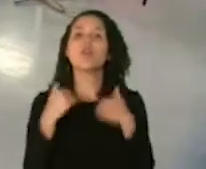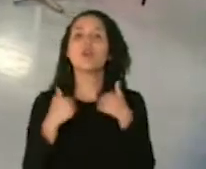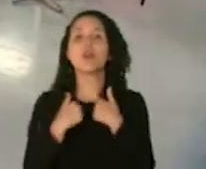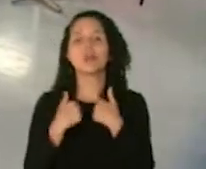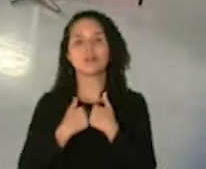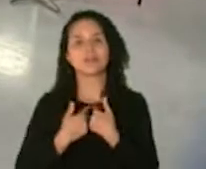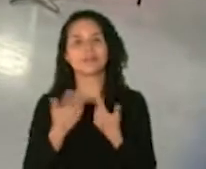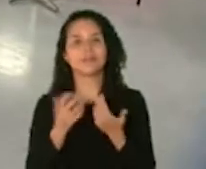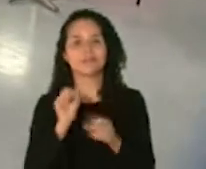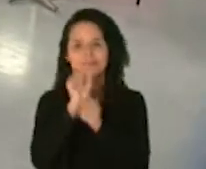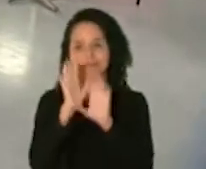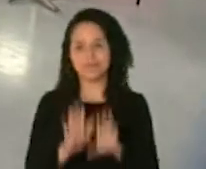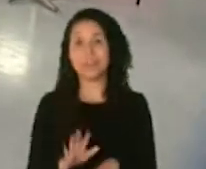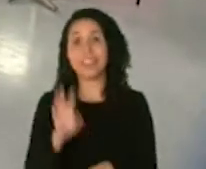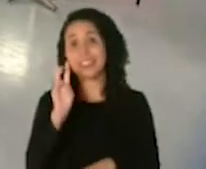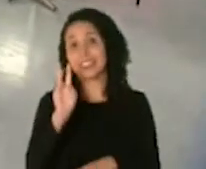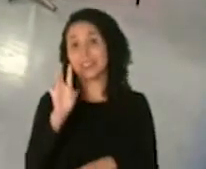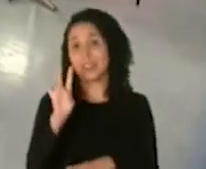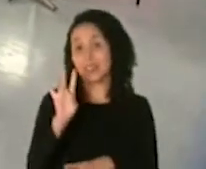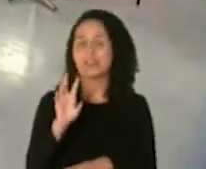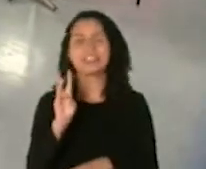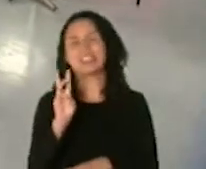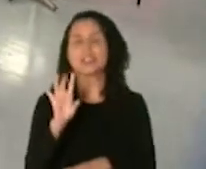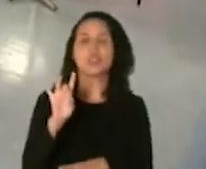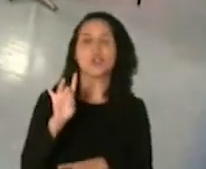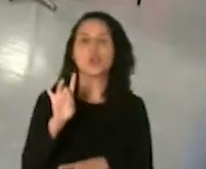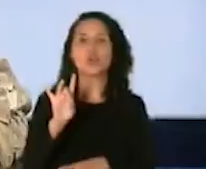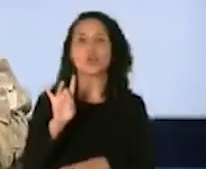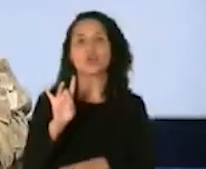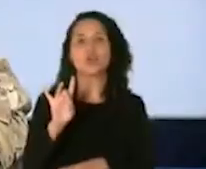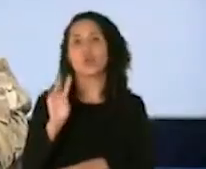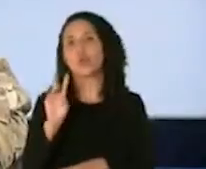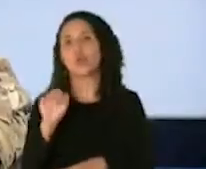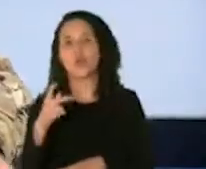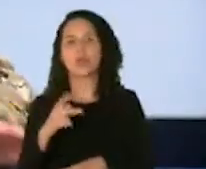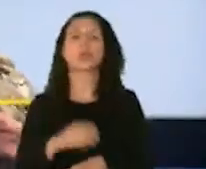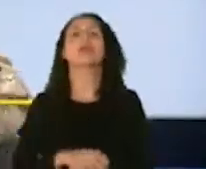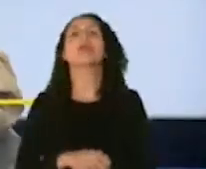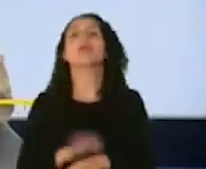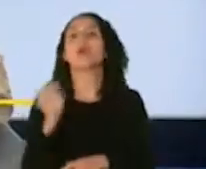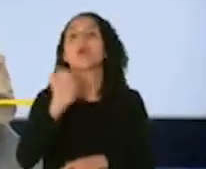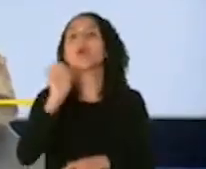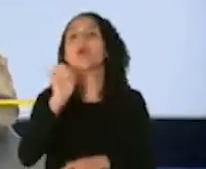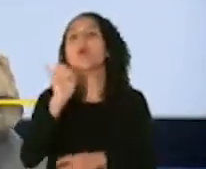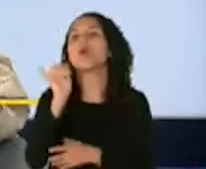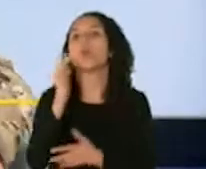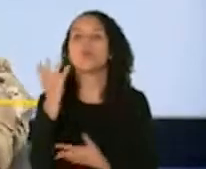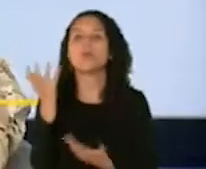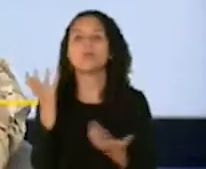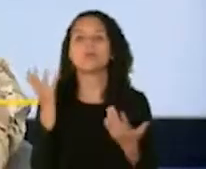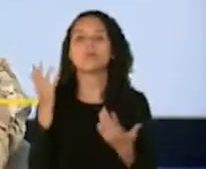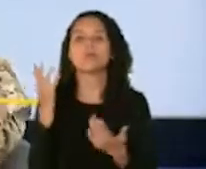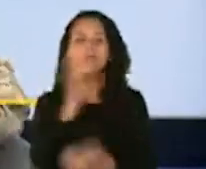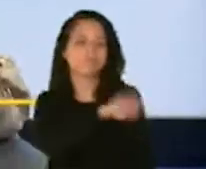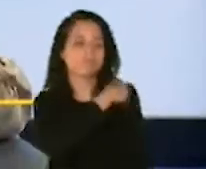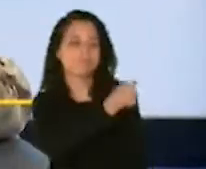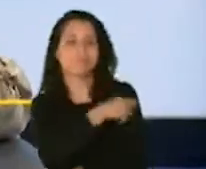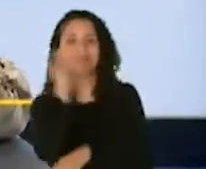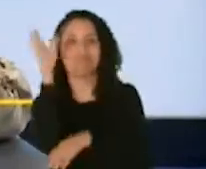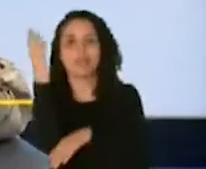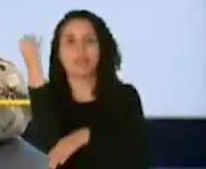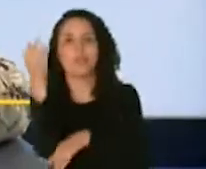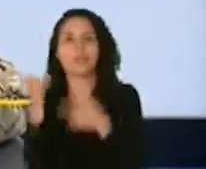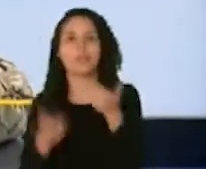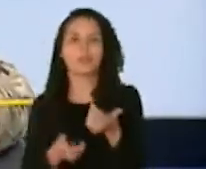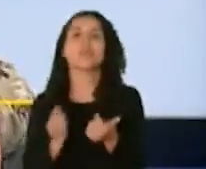un personal que son 68 whisky, que es como un paramédico agrandado. Ese es el